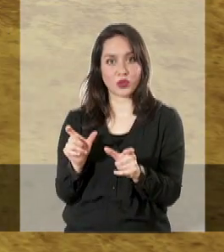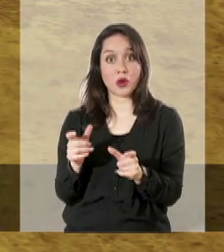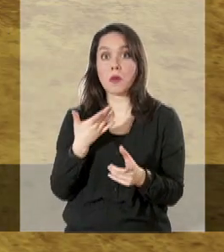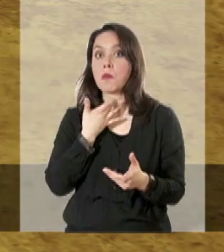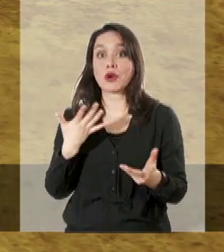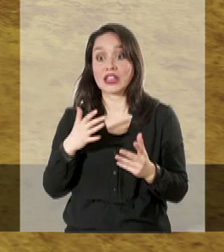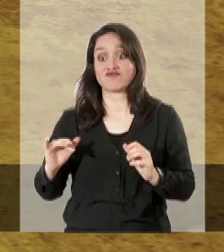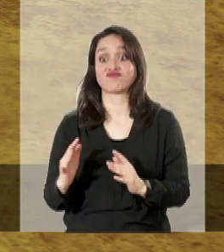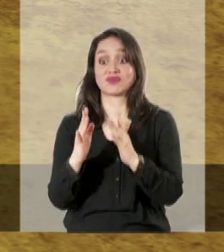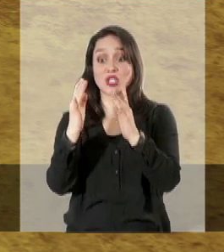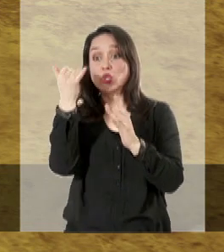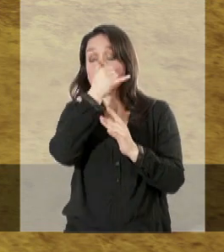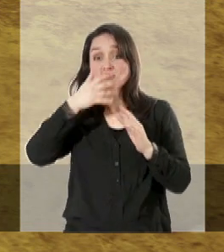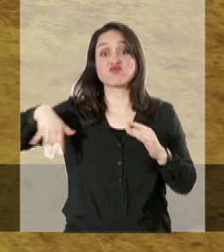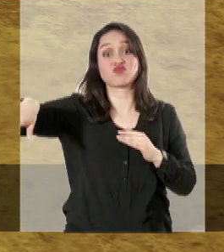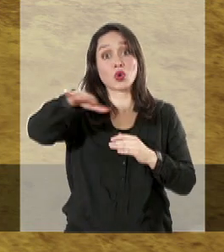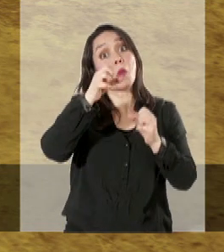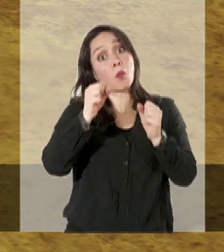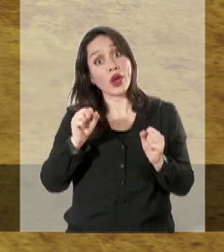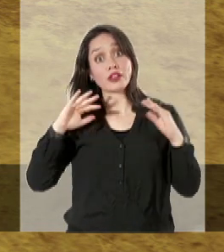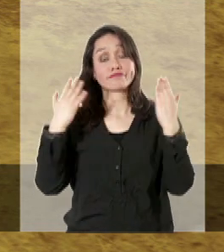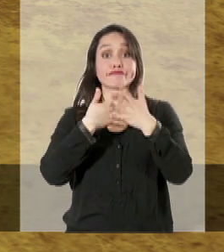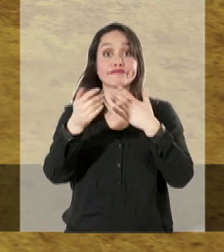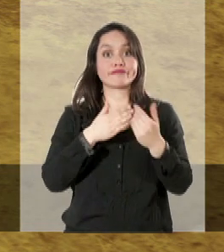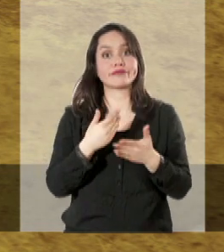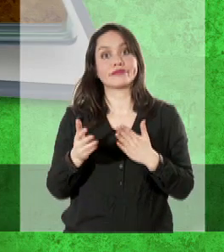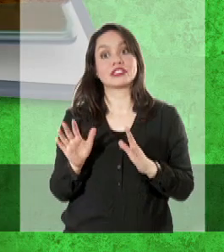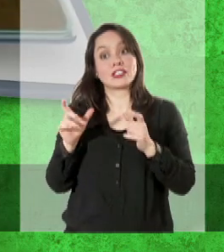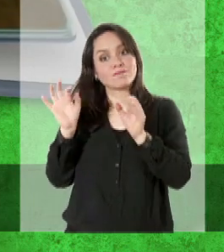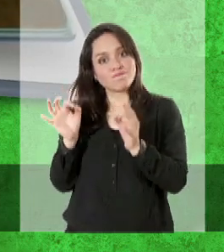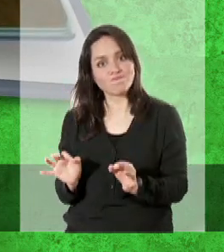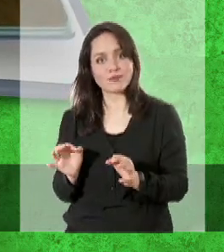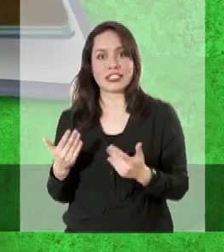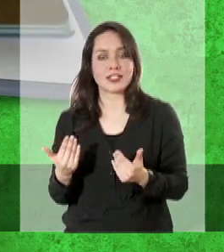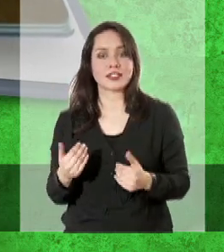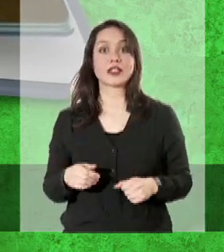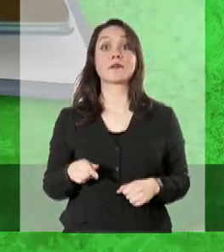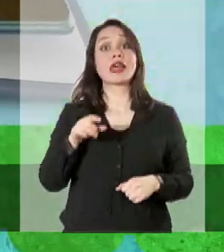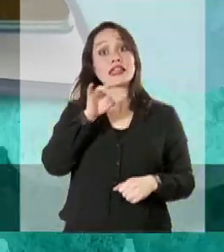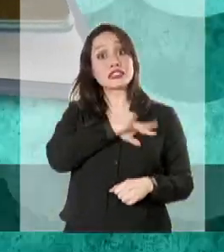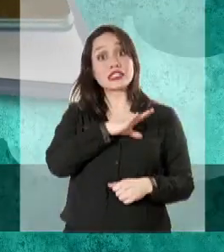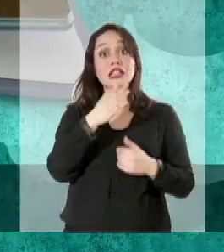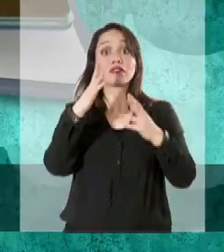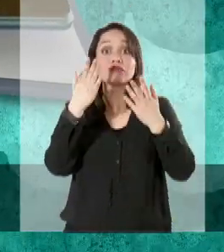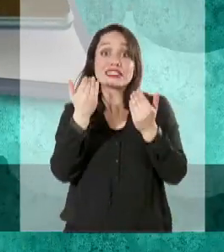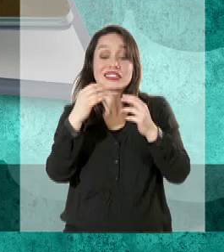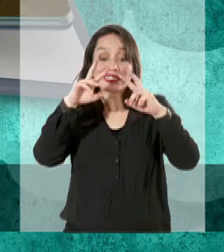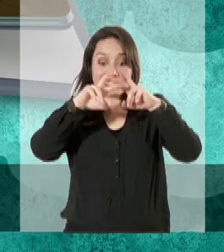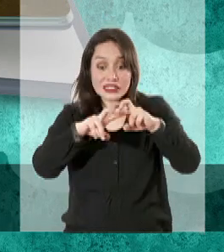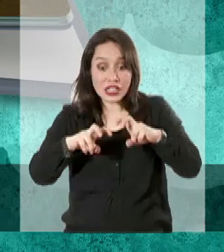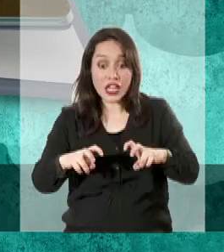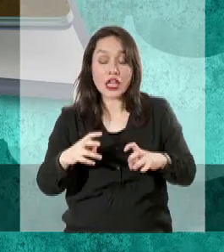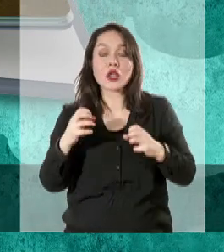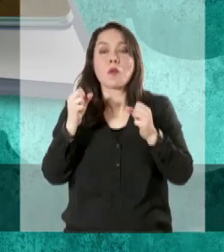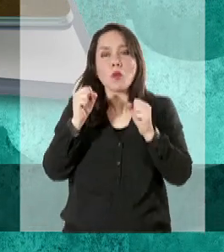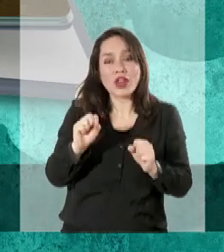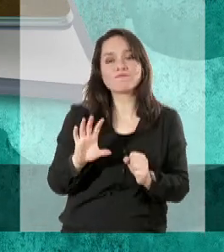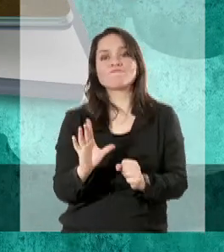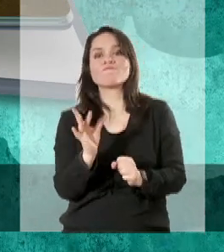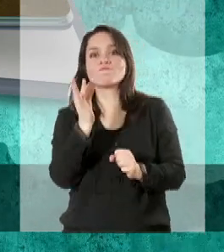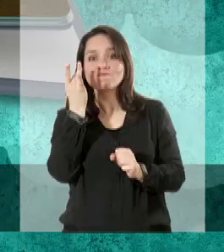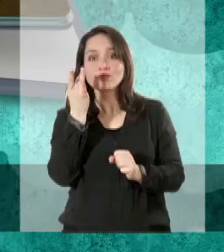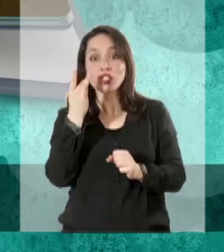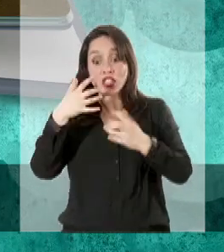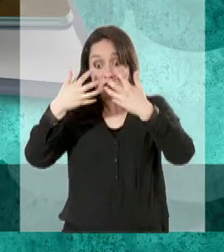controlada para no generar daños medioambientales. En Chile, se requieren estudios que analicen la posibilidad de